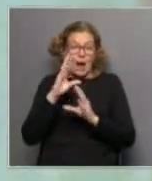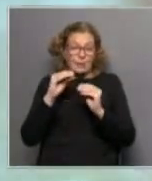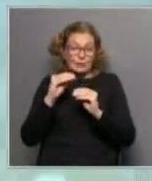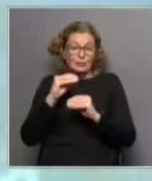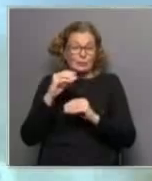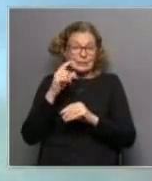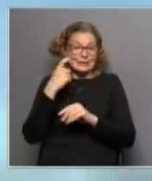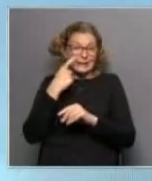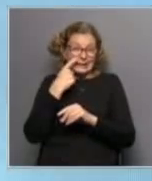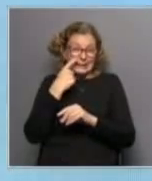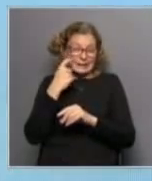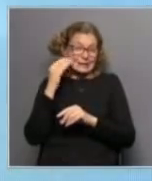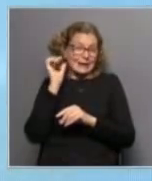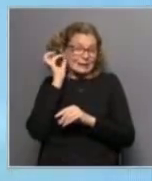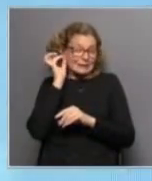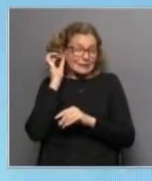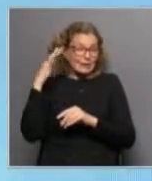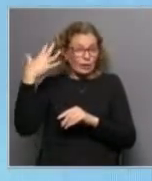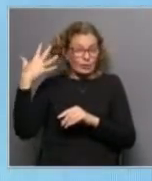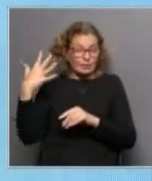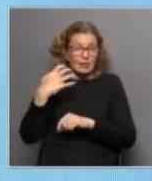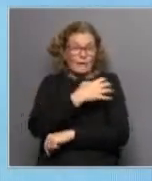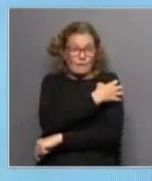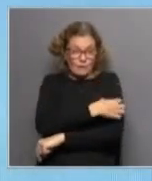y adolescentes. Y también vemos que la pobreza está